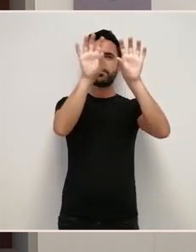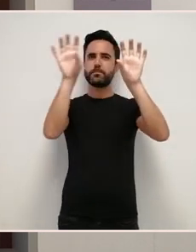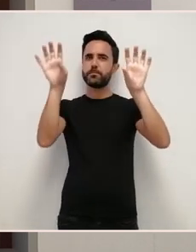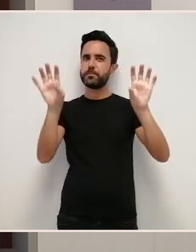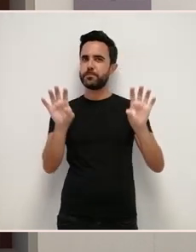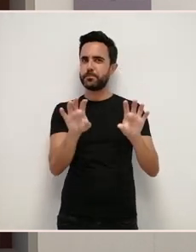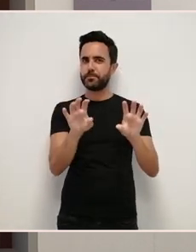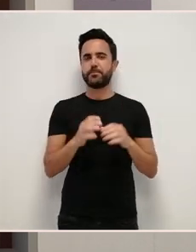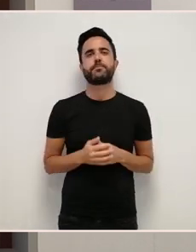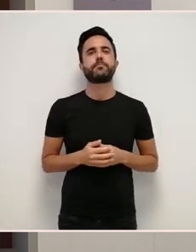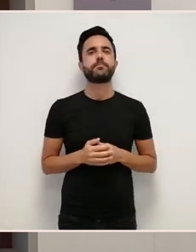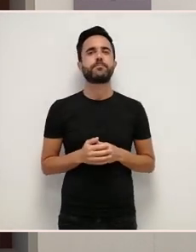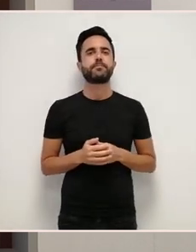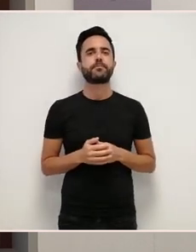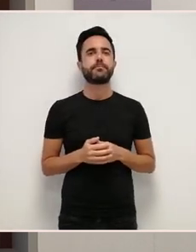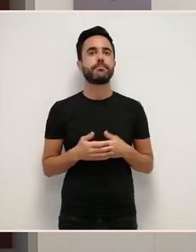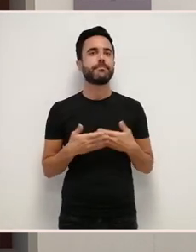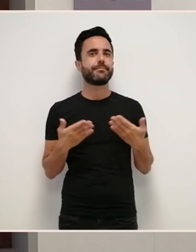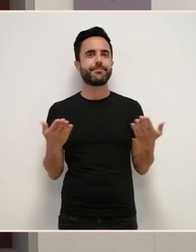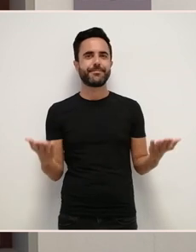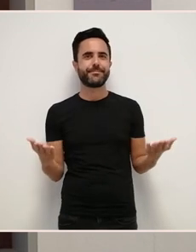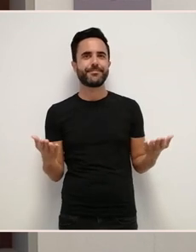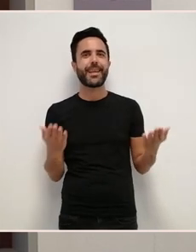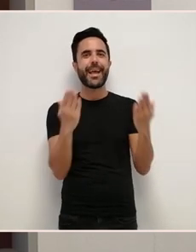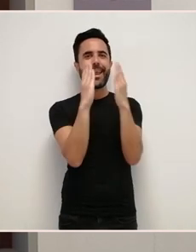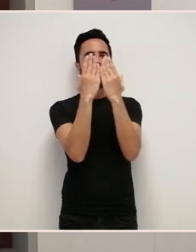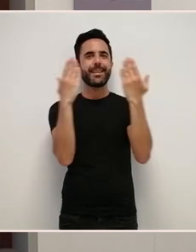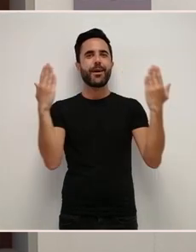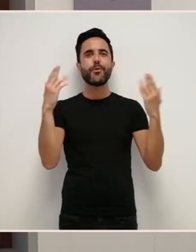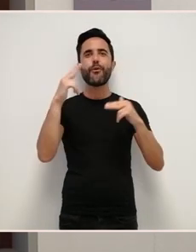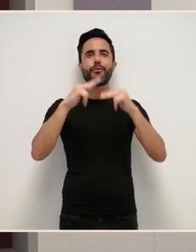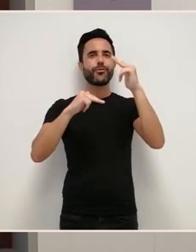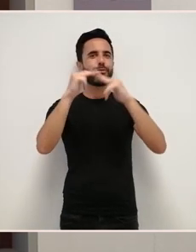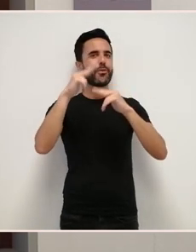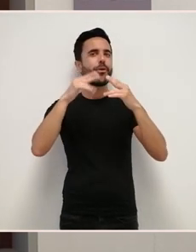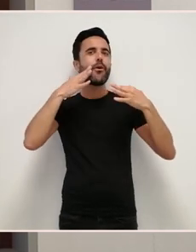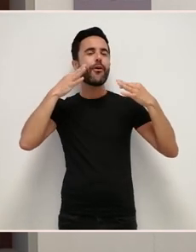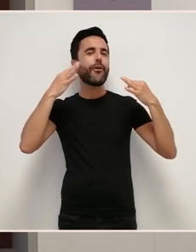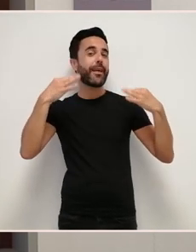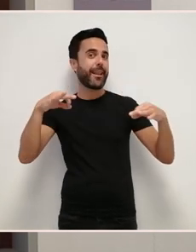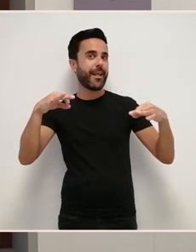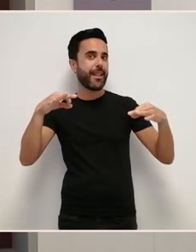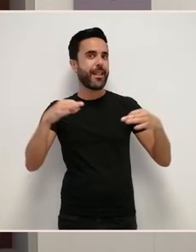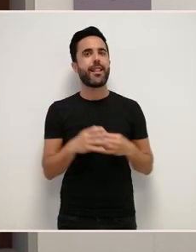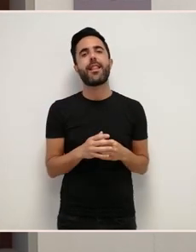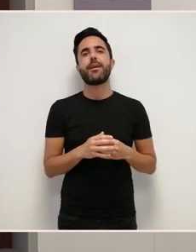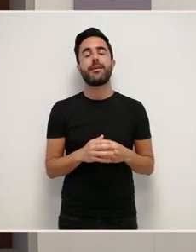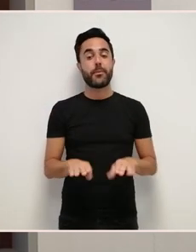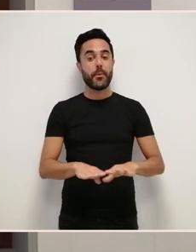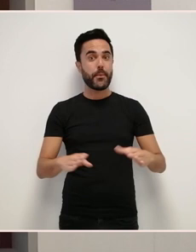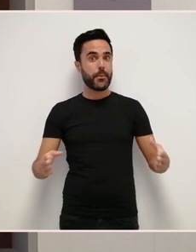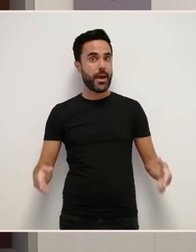conxunto retablístico Deste xeito, o retablo na súa construcción originaria contaba